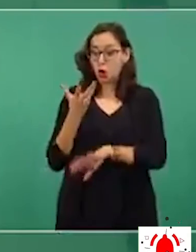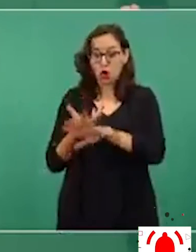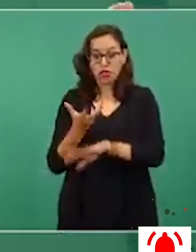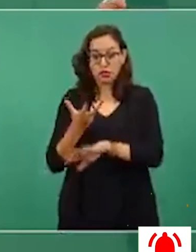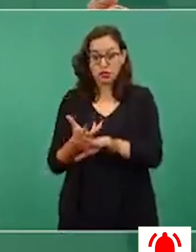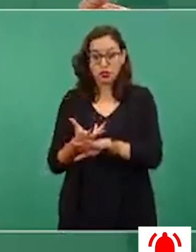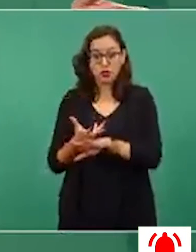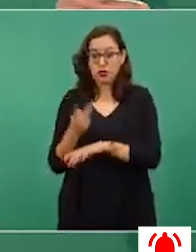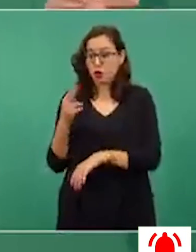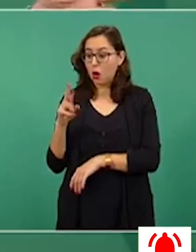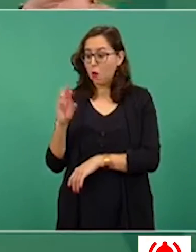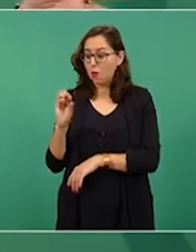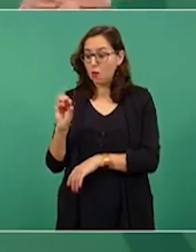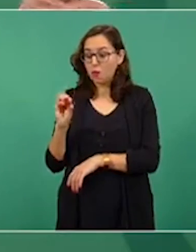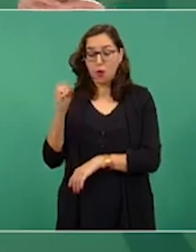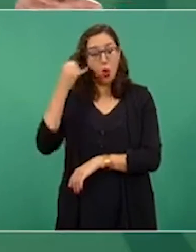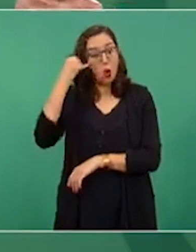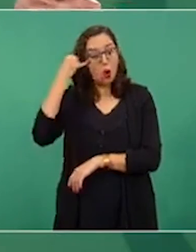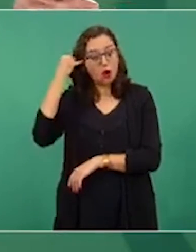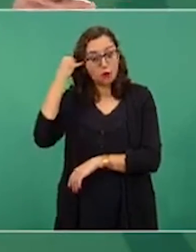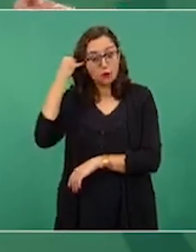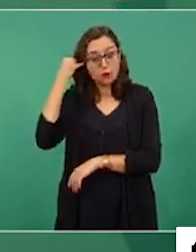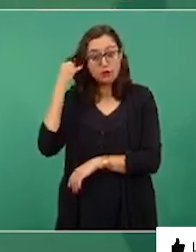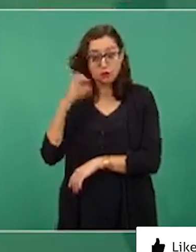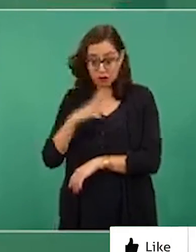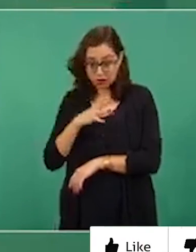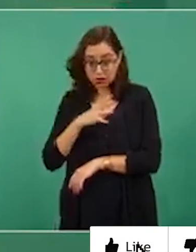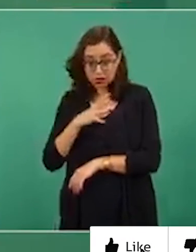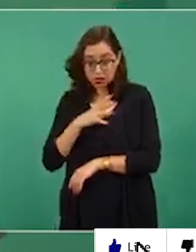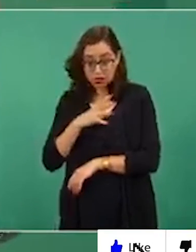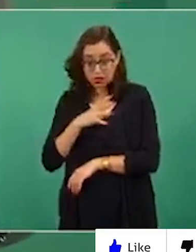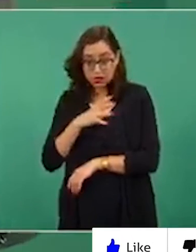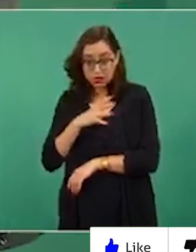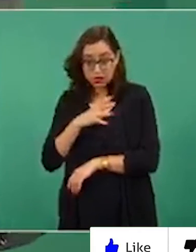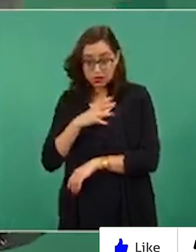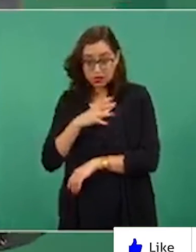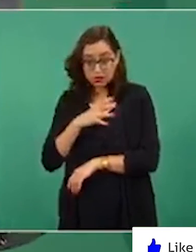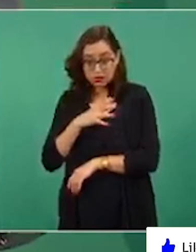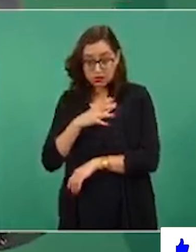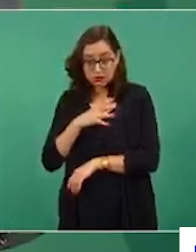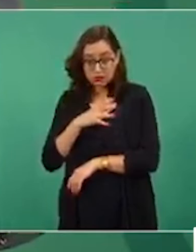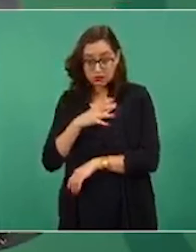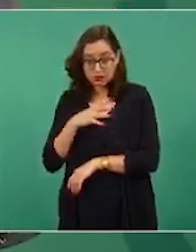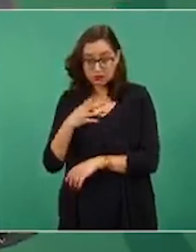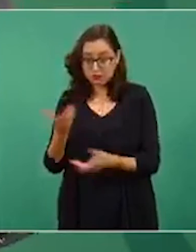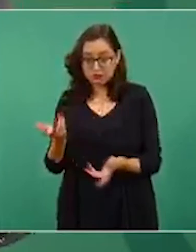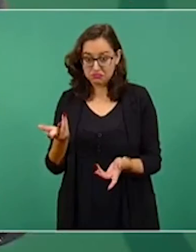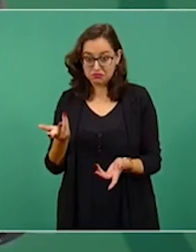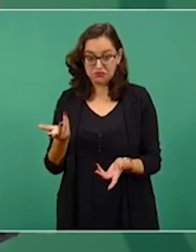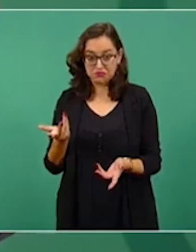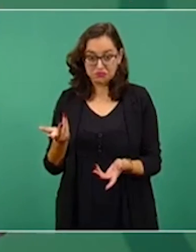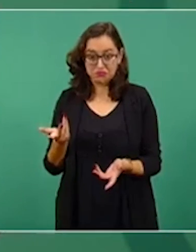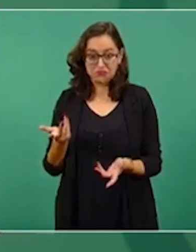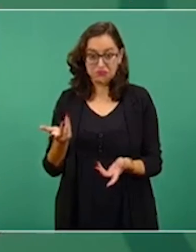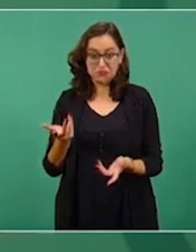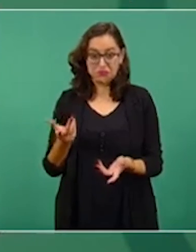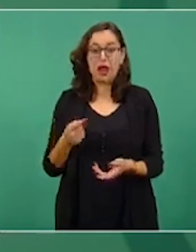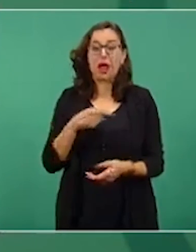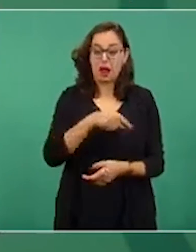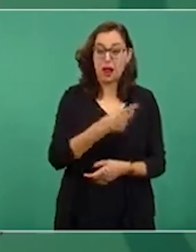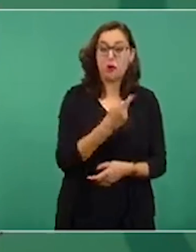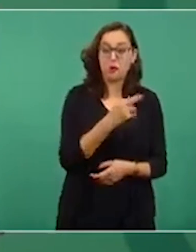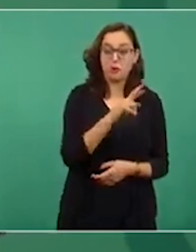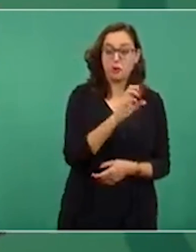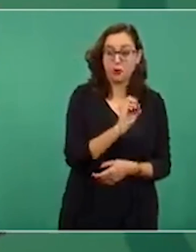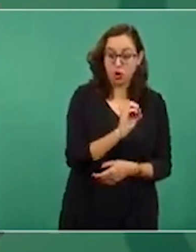pro-Japón, así eran, ¿verdad? Se llamaban así. Pro-México